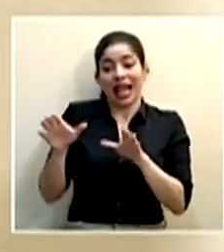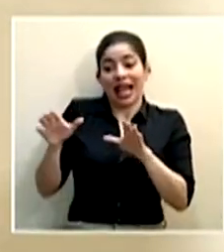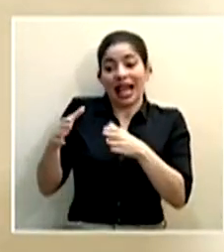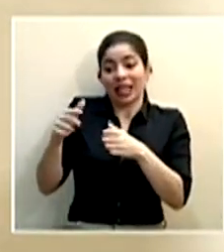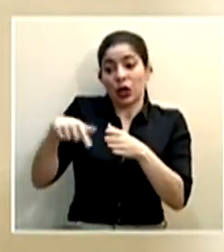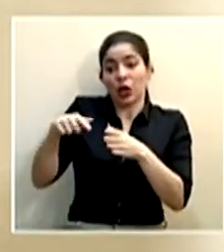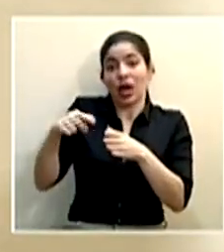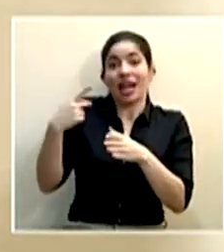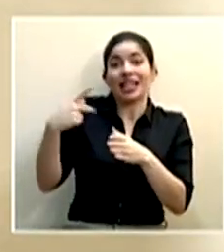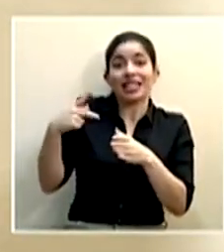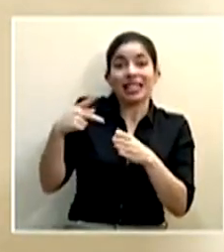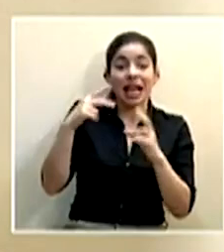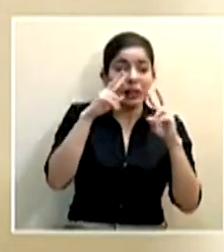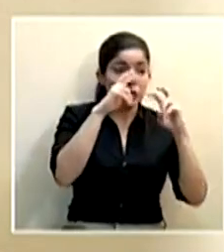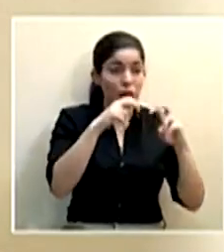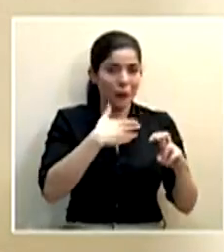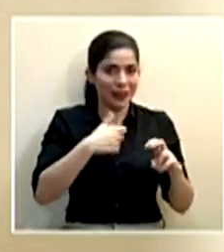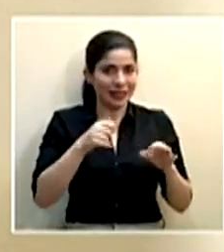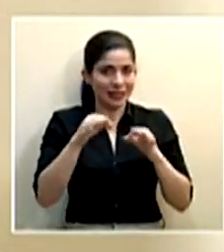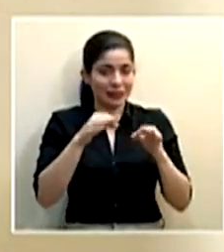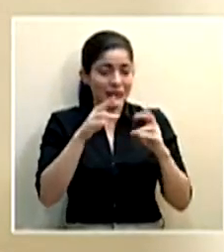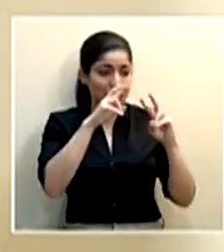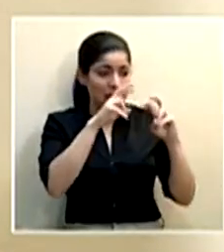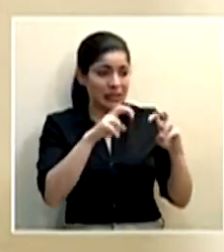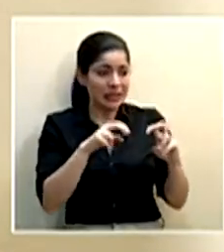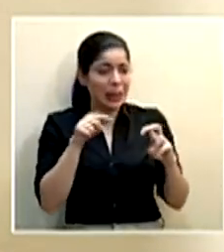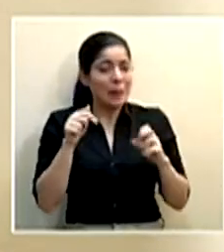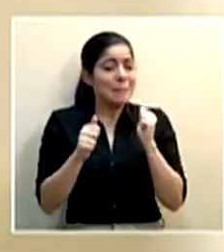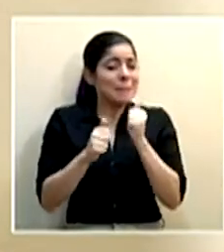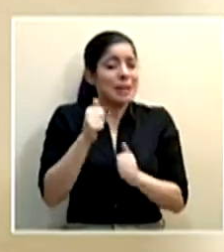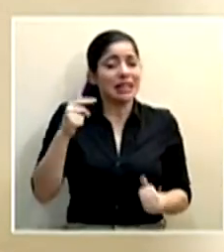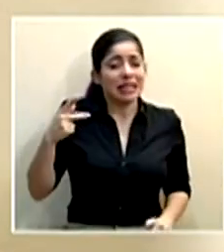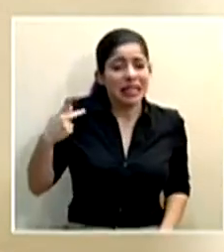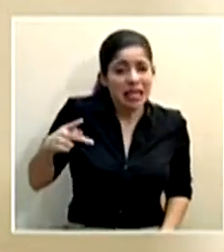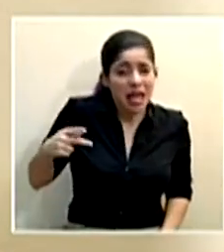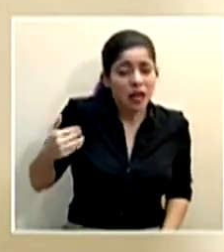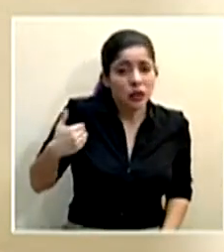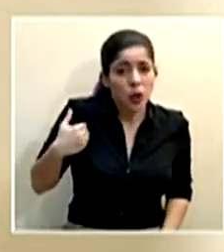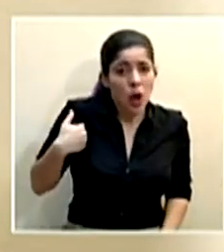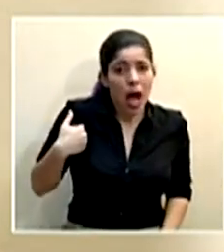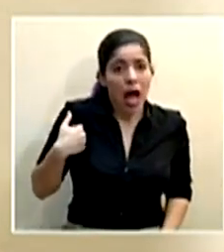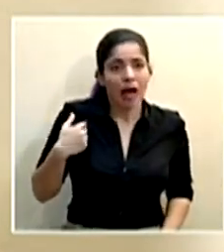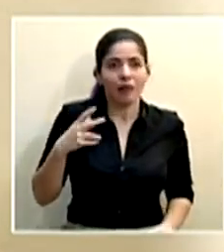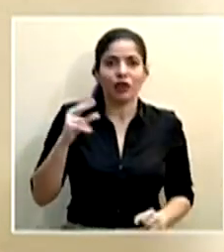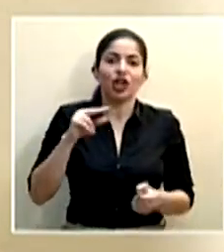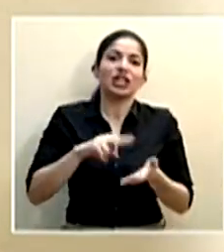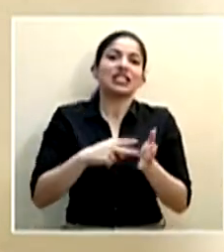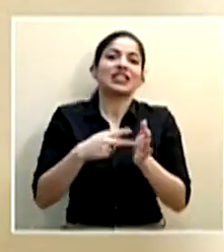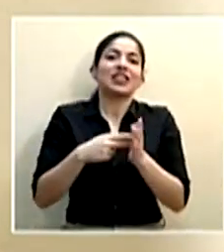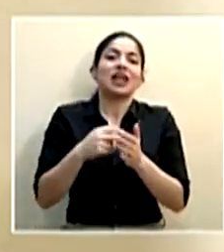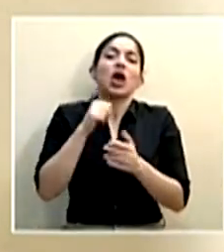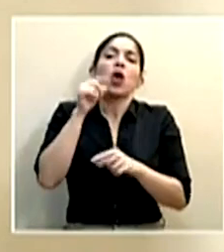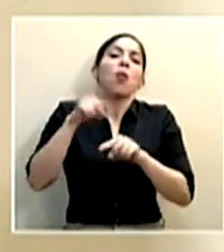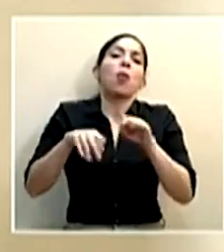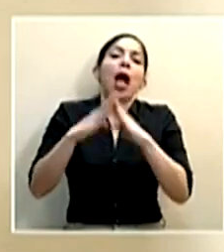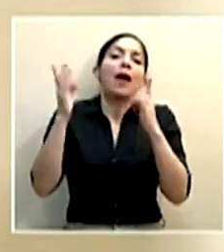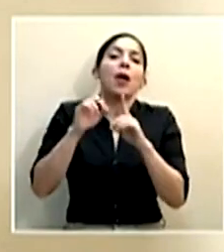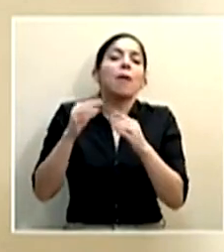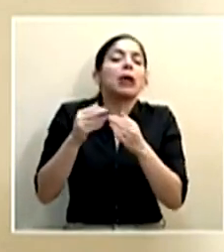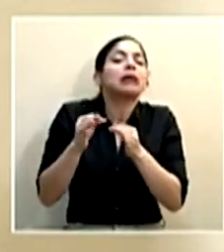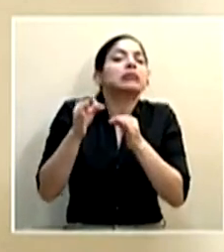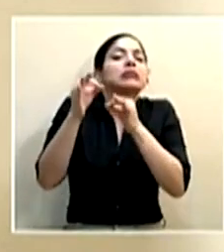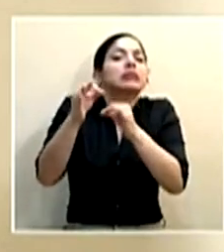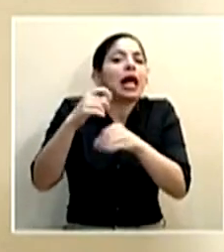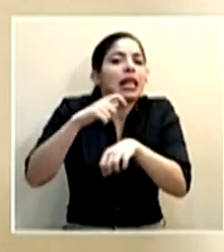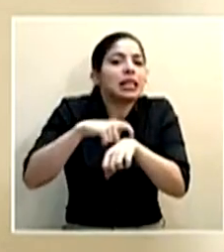matriz de riesgos que explicaba el presidente, de las que más riesgos representan también, que no es que tampoco no se puedan retomar, pero vamos a dar un poquito más de tiempo